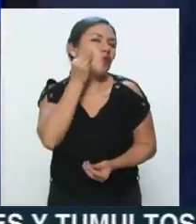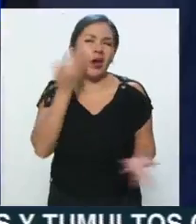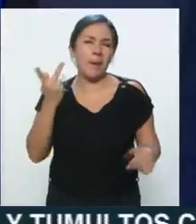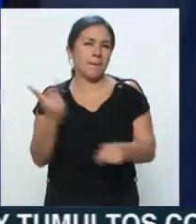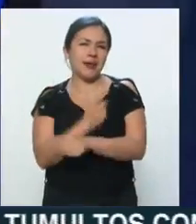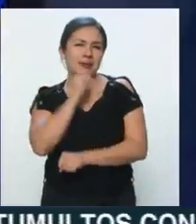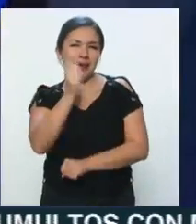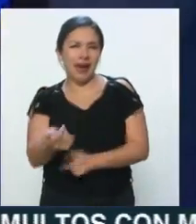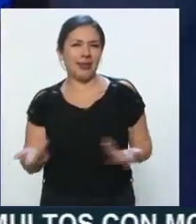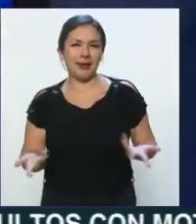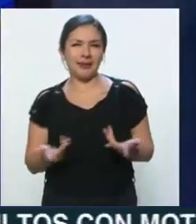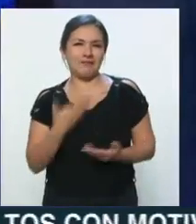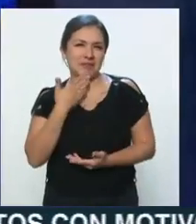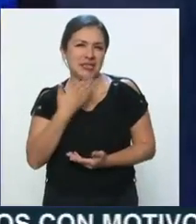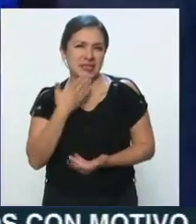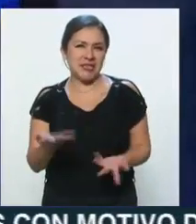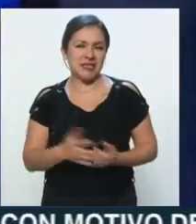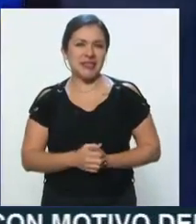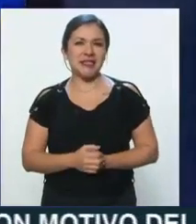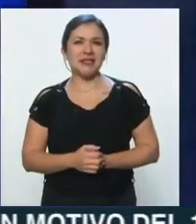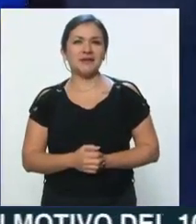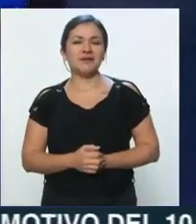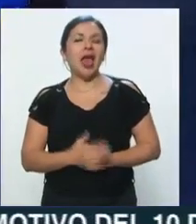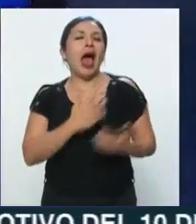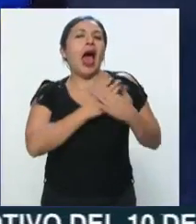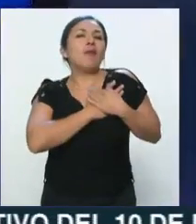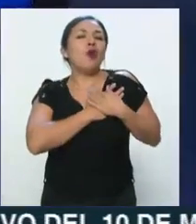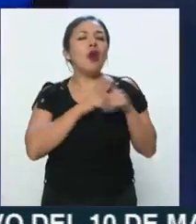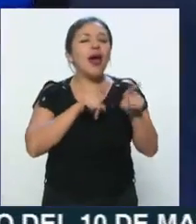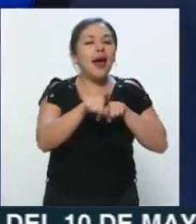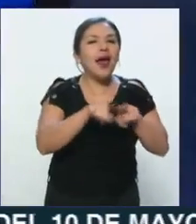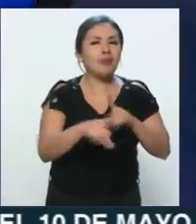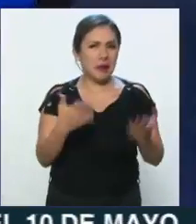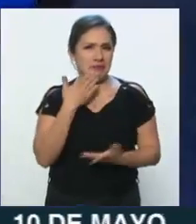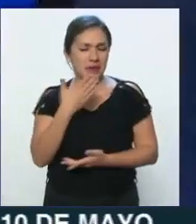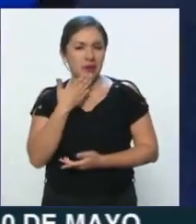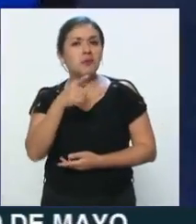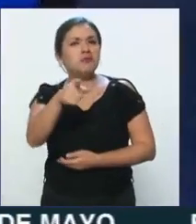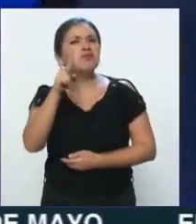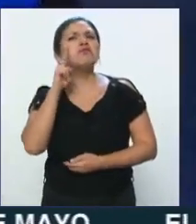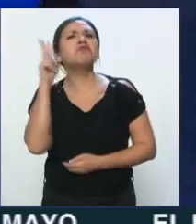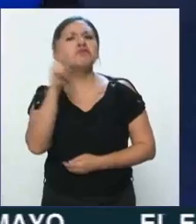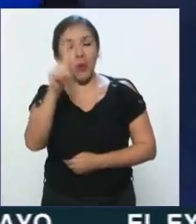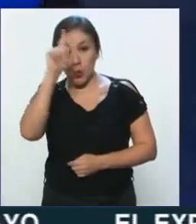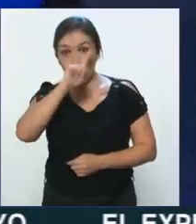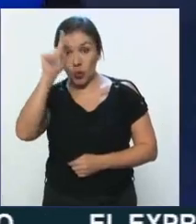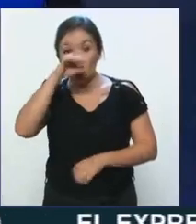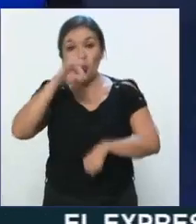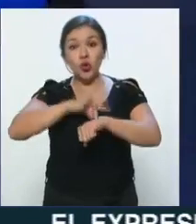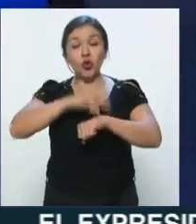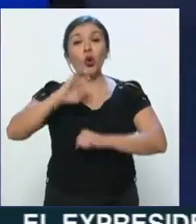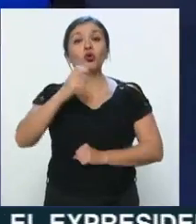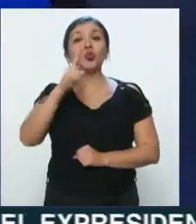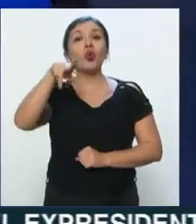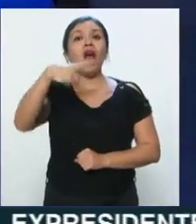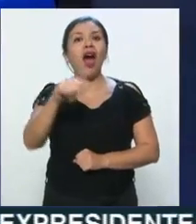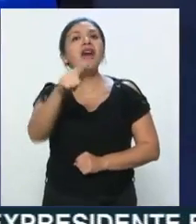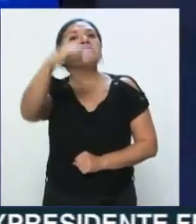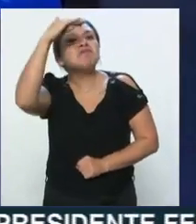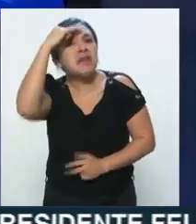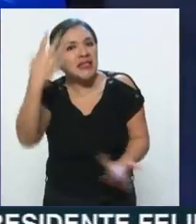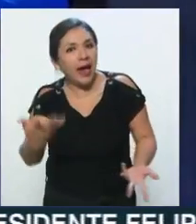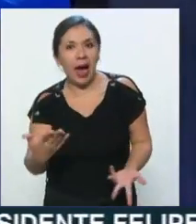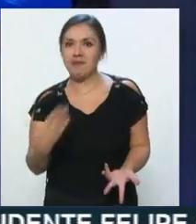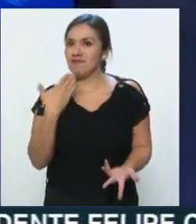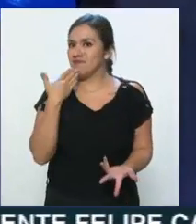no tiene nada de malo. De lengua también. Amor fraternal. Oye, Toño, ¿qué te pareció la recomendación del Dr. Chunga? Ah, muy buena.